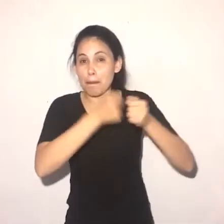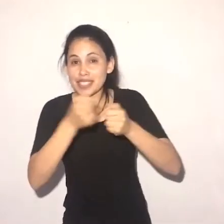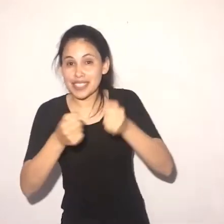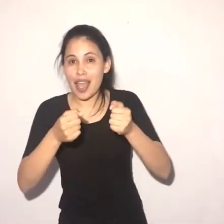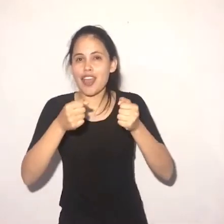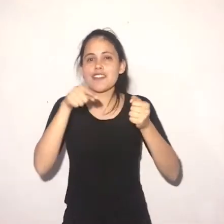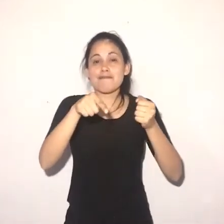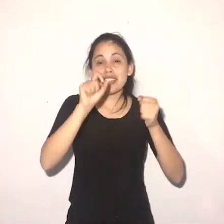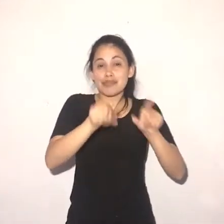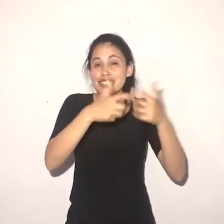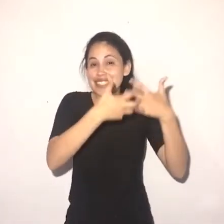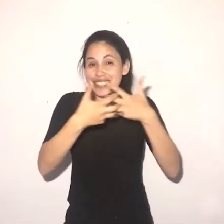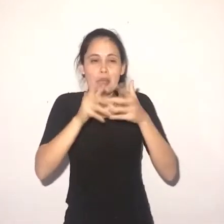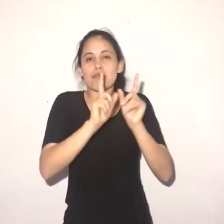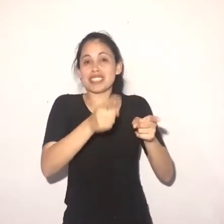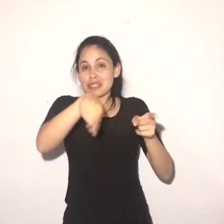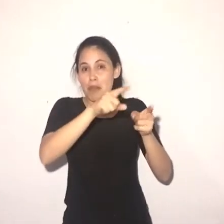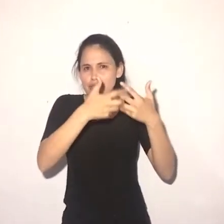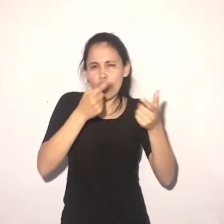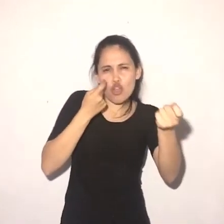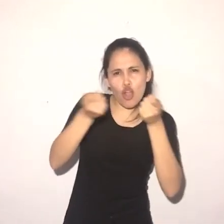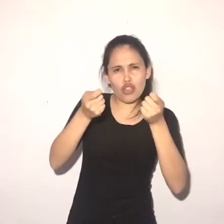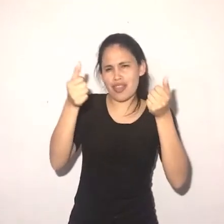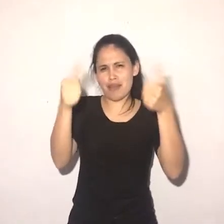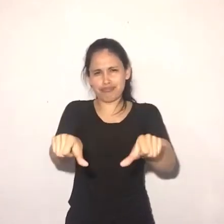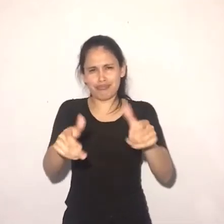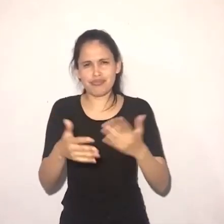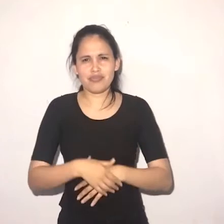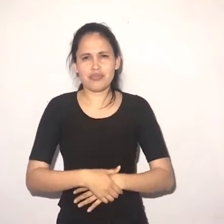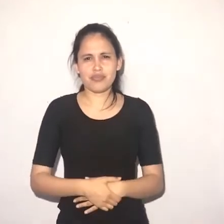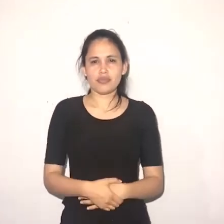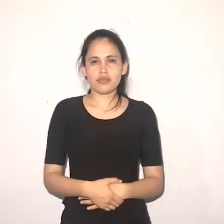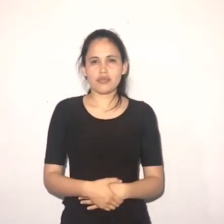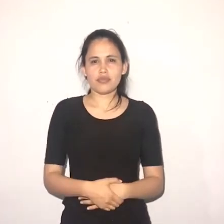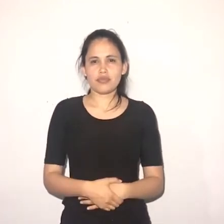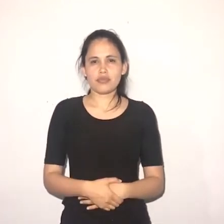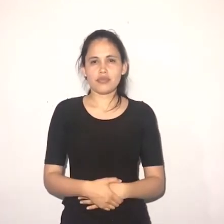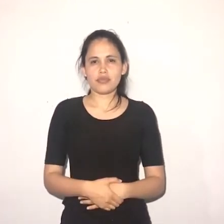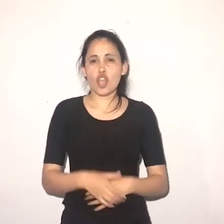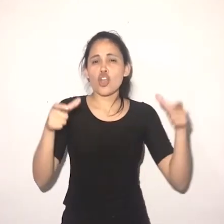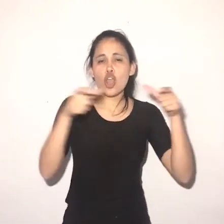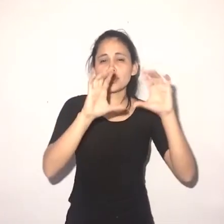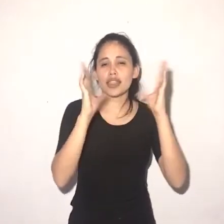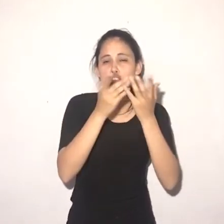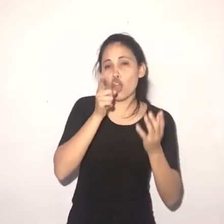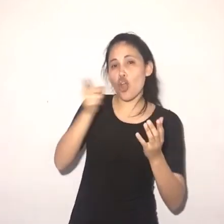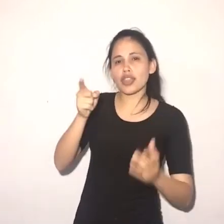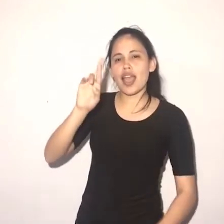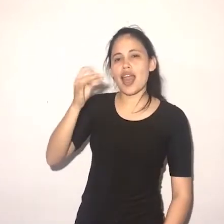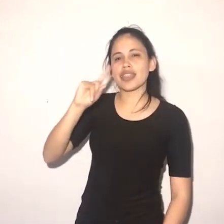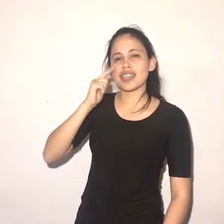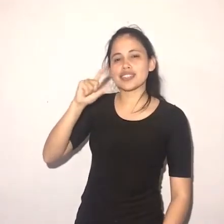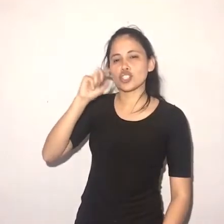en los últimos años principalmente, lo que se ha hecho es consolidar el poder de las empresas casi,